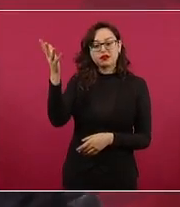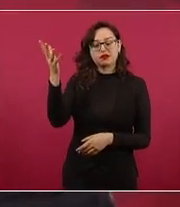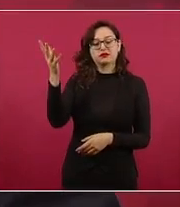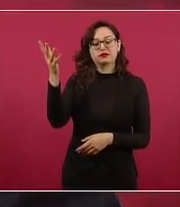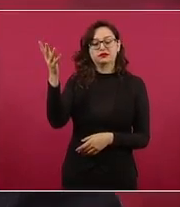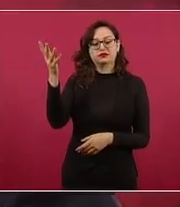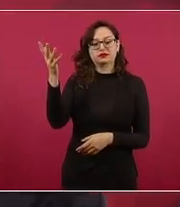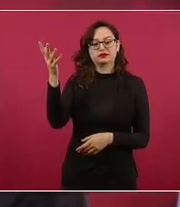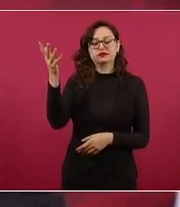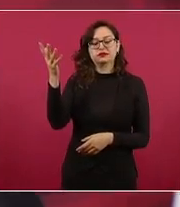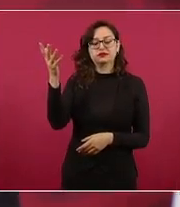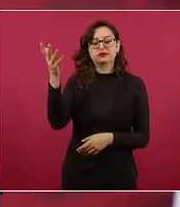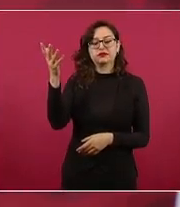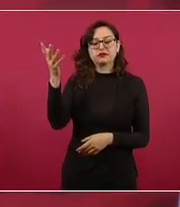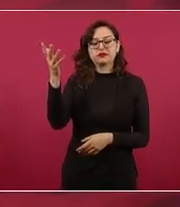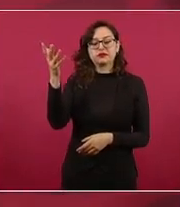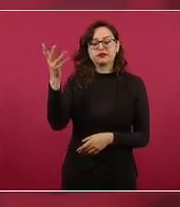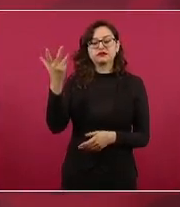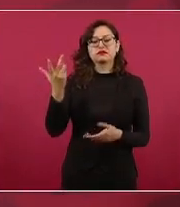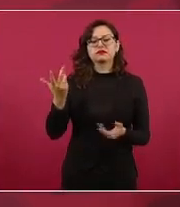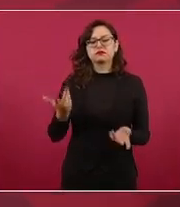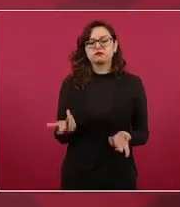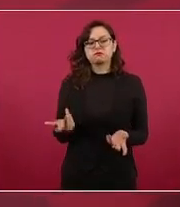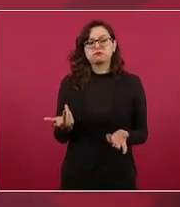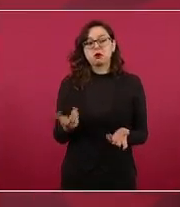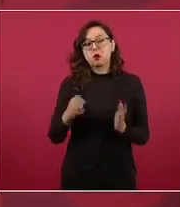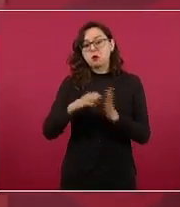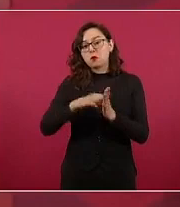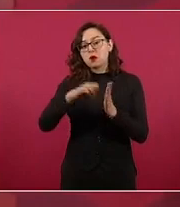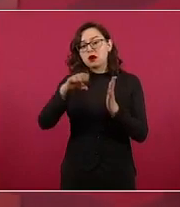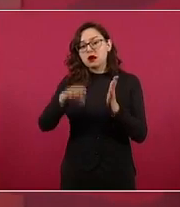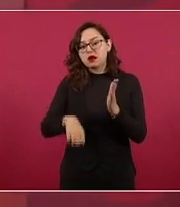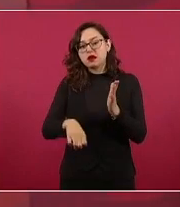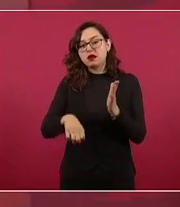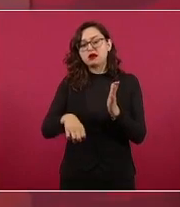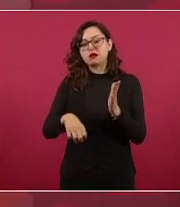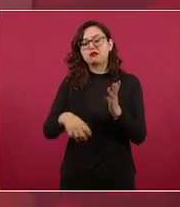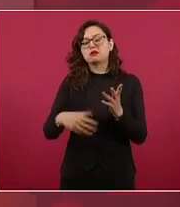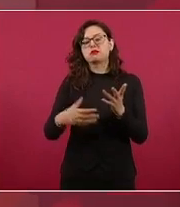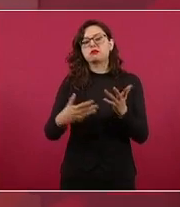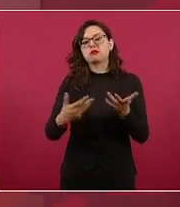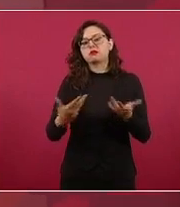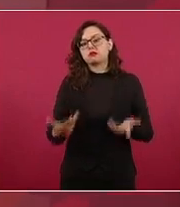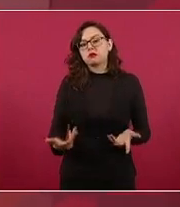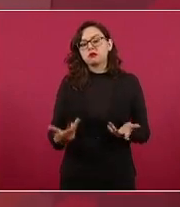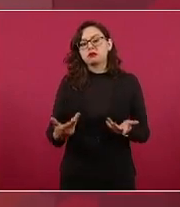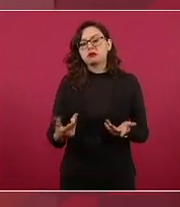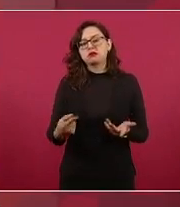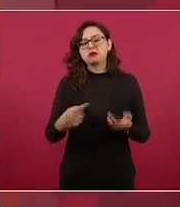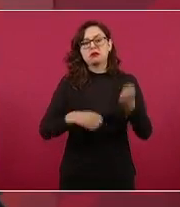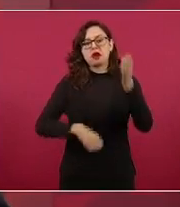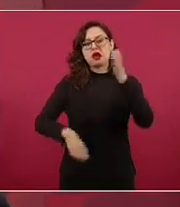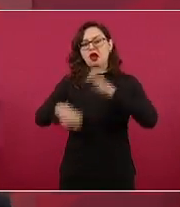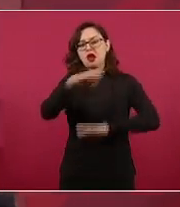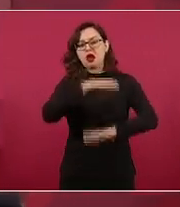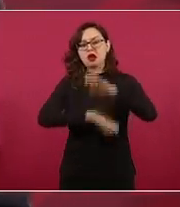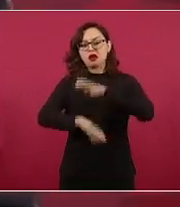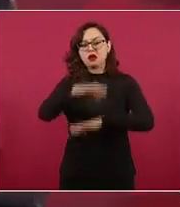se permitió que se instalaran empresas